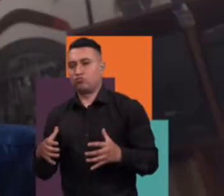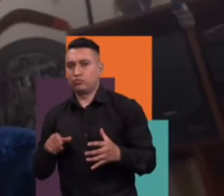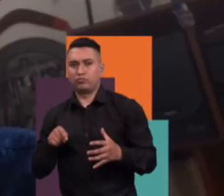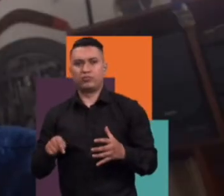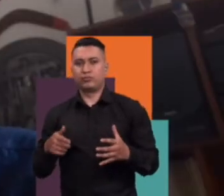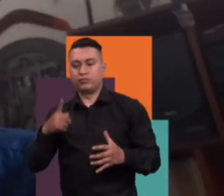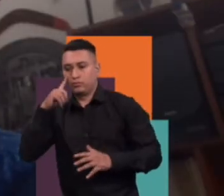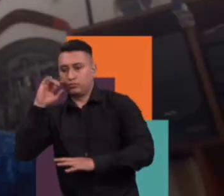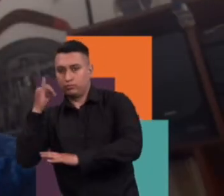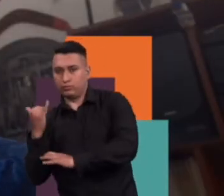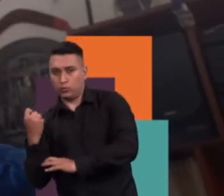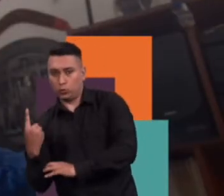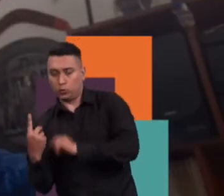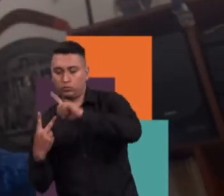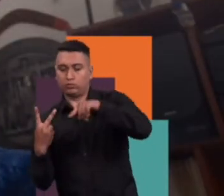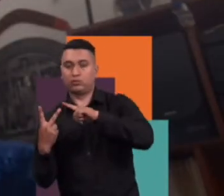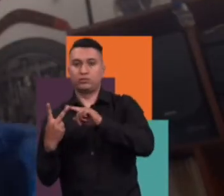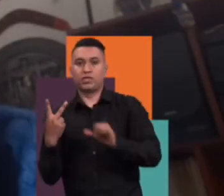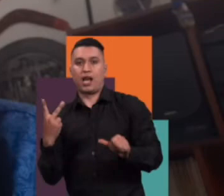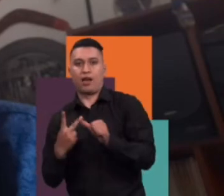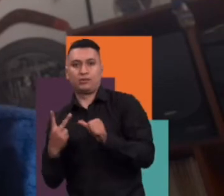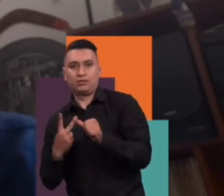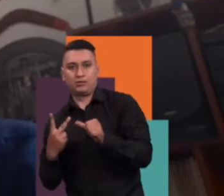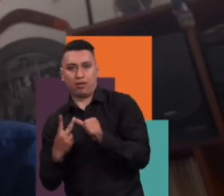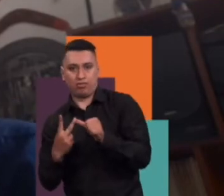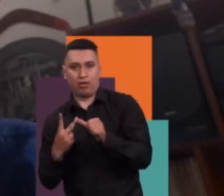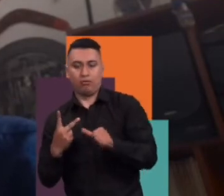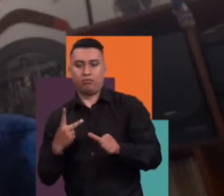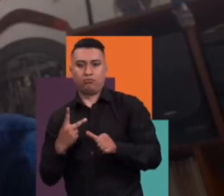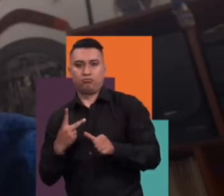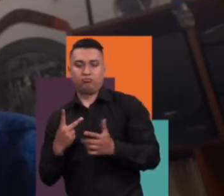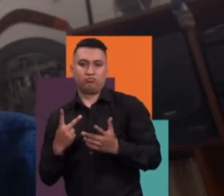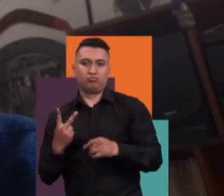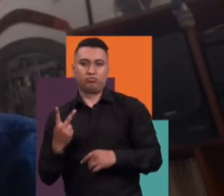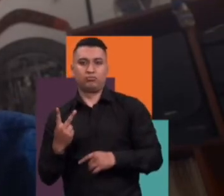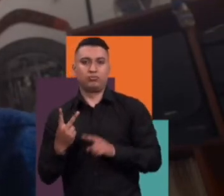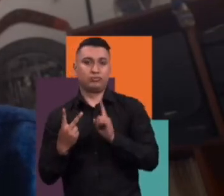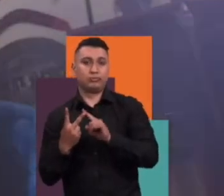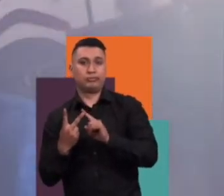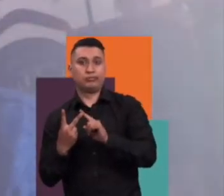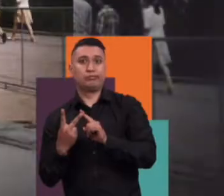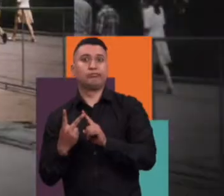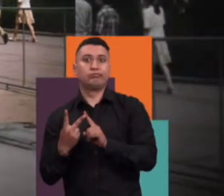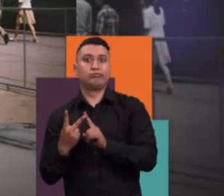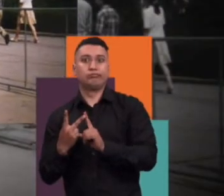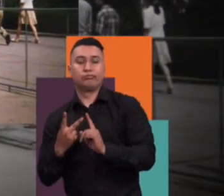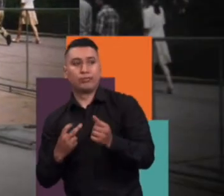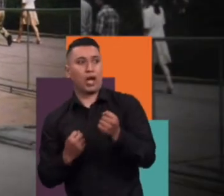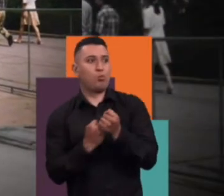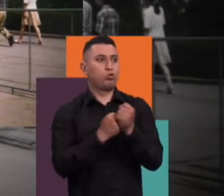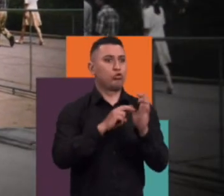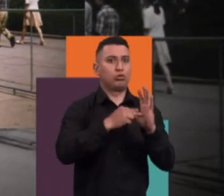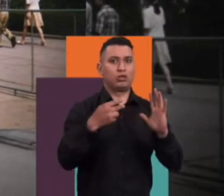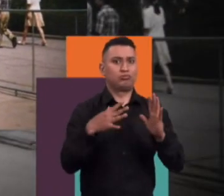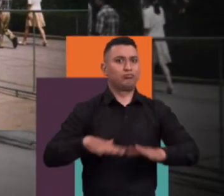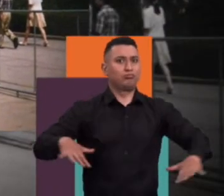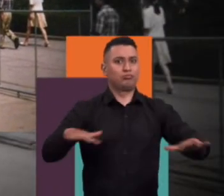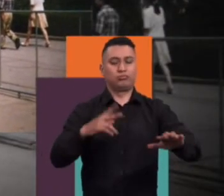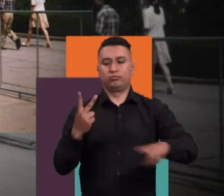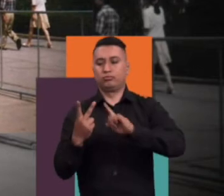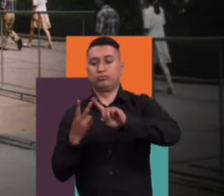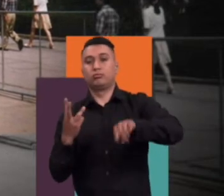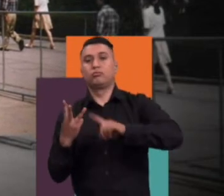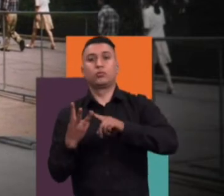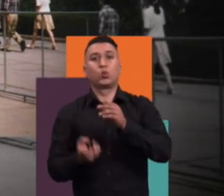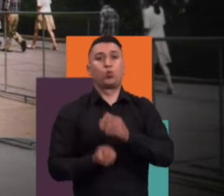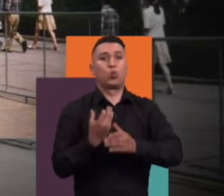El equipo estaba conformado por un camarógrafo, un asistente de cámara, que era al mismo tiempo uno era casi que apoyo técnico permanente,